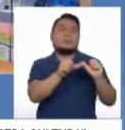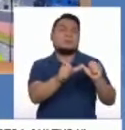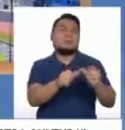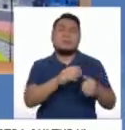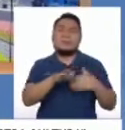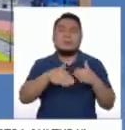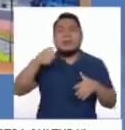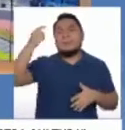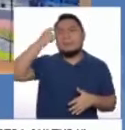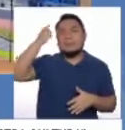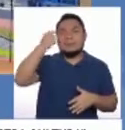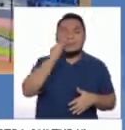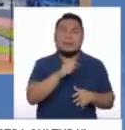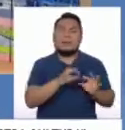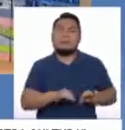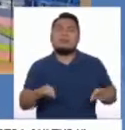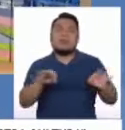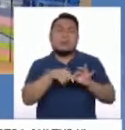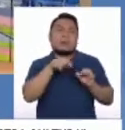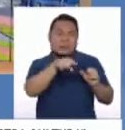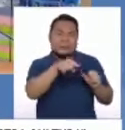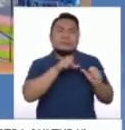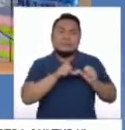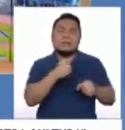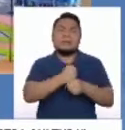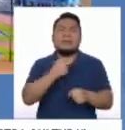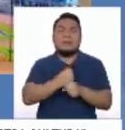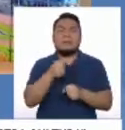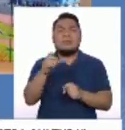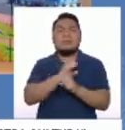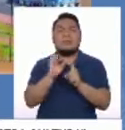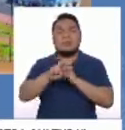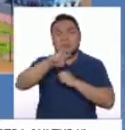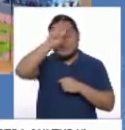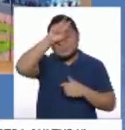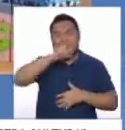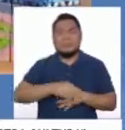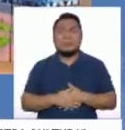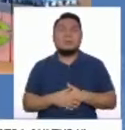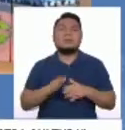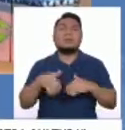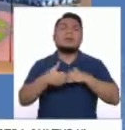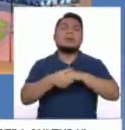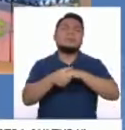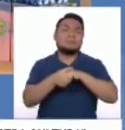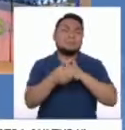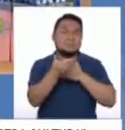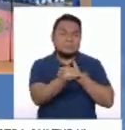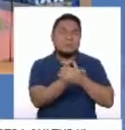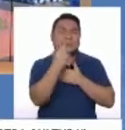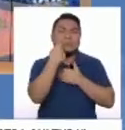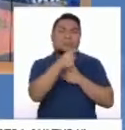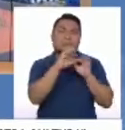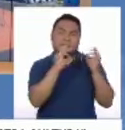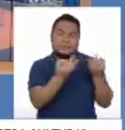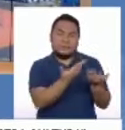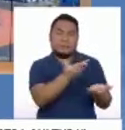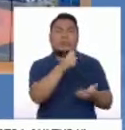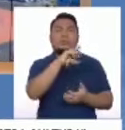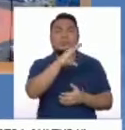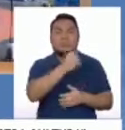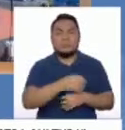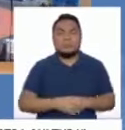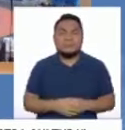haga pensar en la importancia de seguir trabajando por la cultura peruana. Un saludo al cielo a Lucho Repeto. Sí,